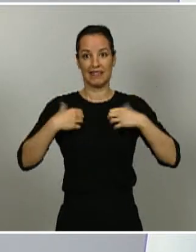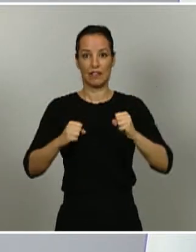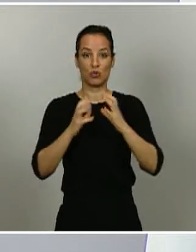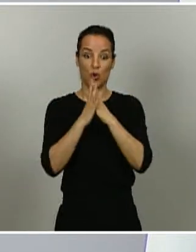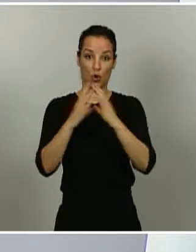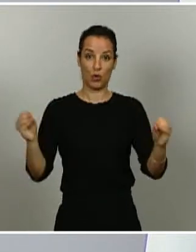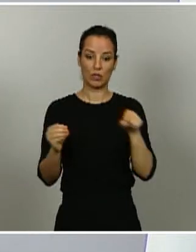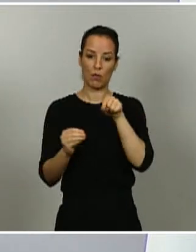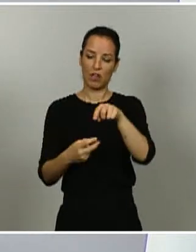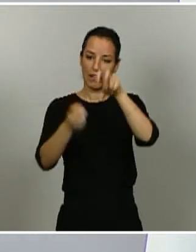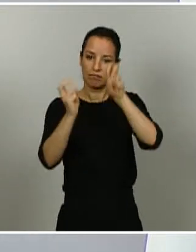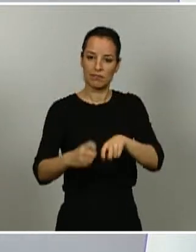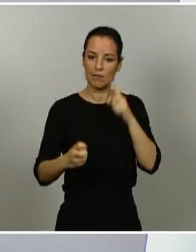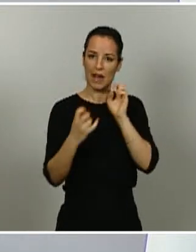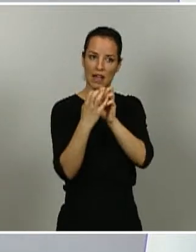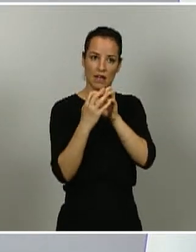conjuntamente.